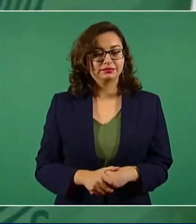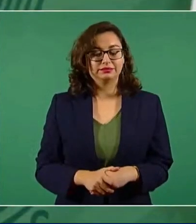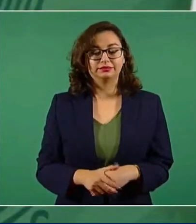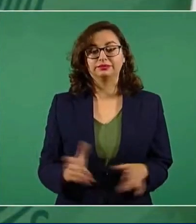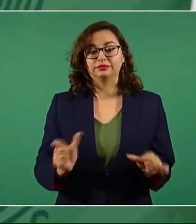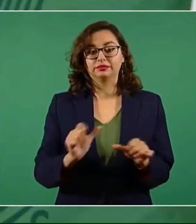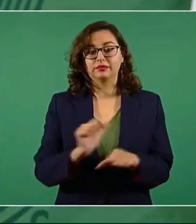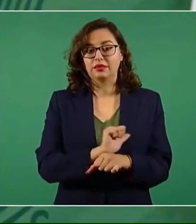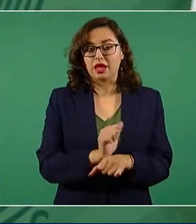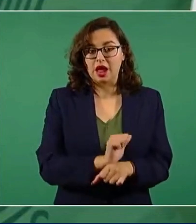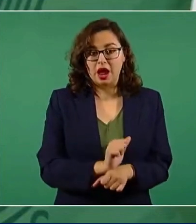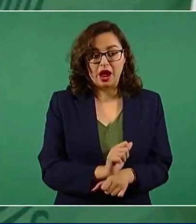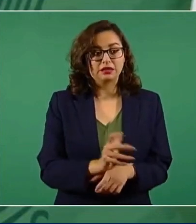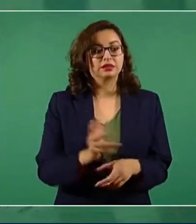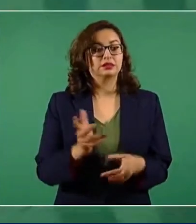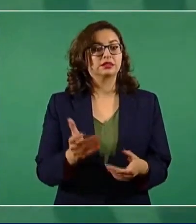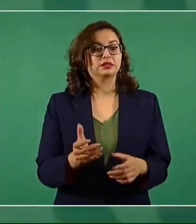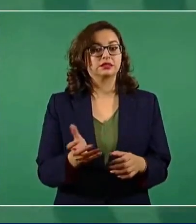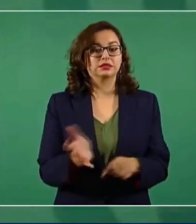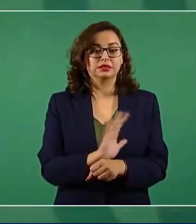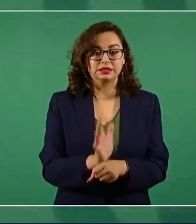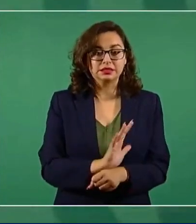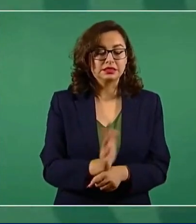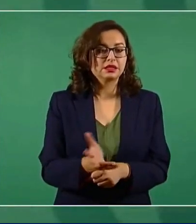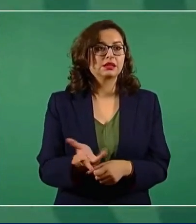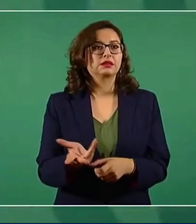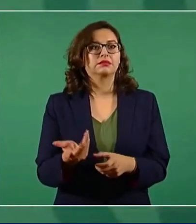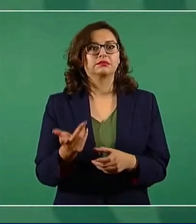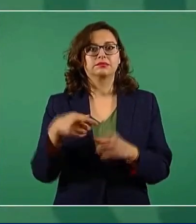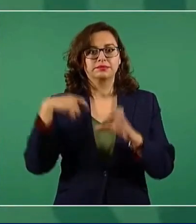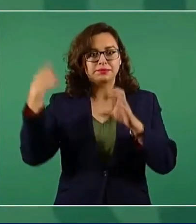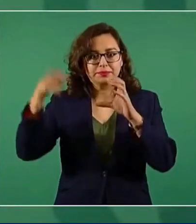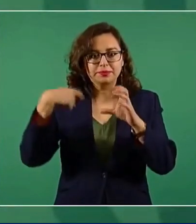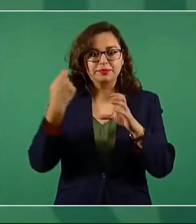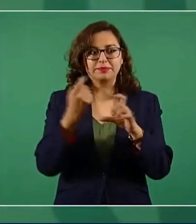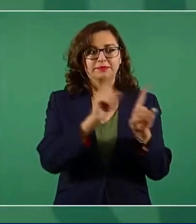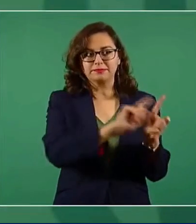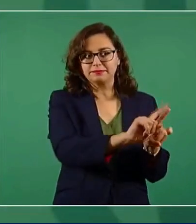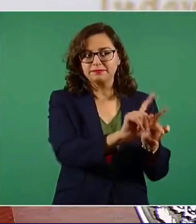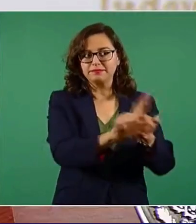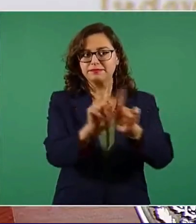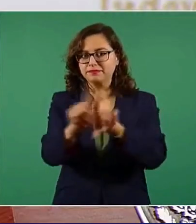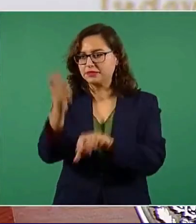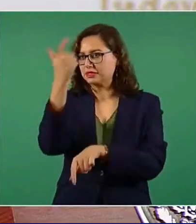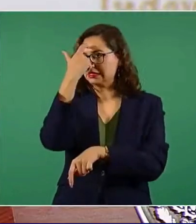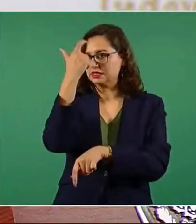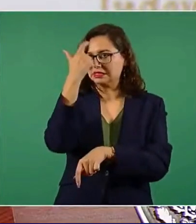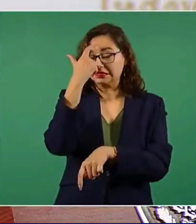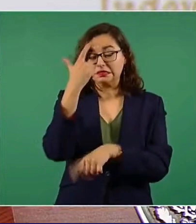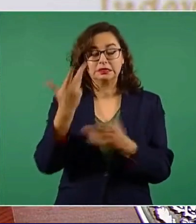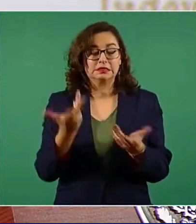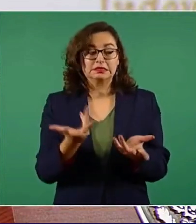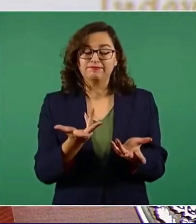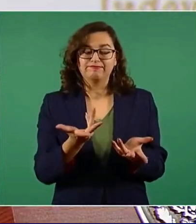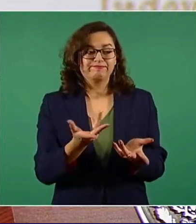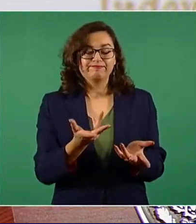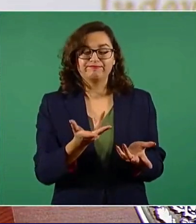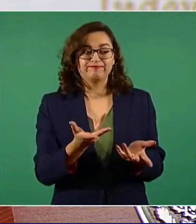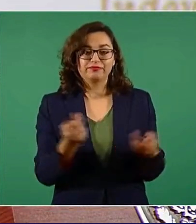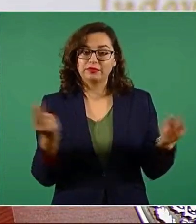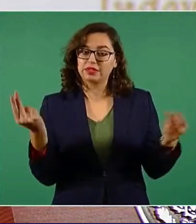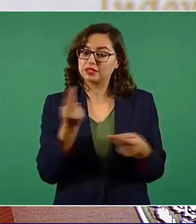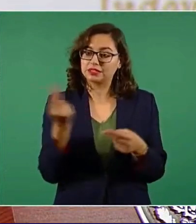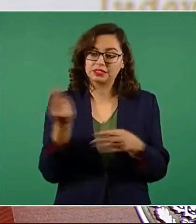Artistas, cineastas, entonces tiene que darse una renovación y se está dando